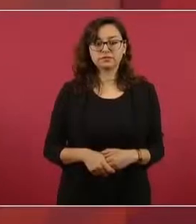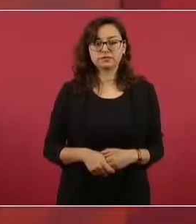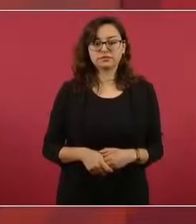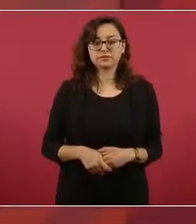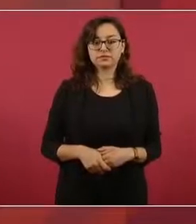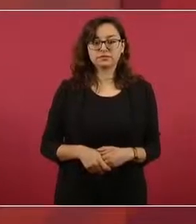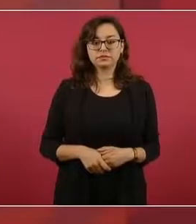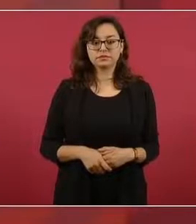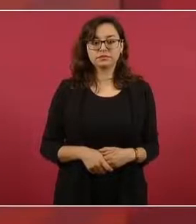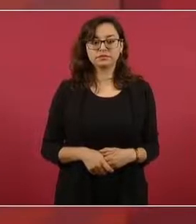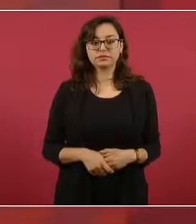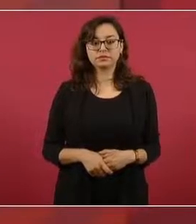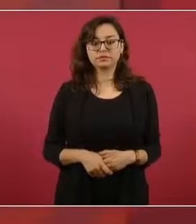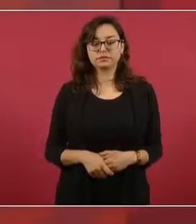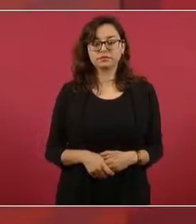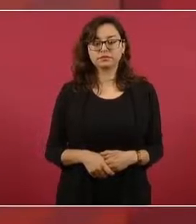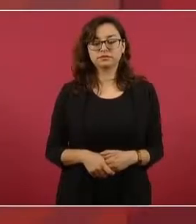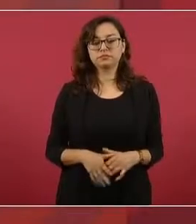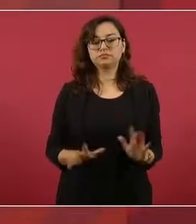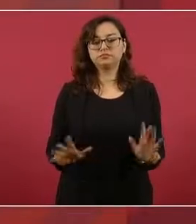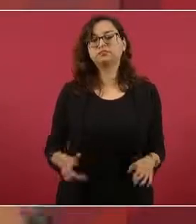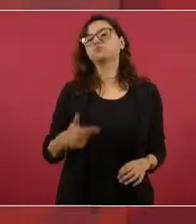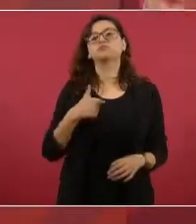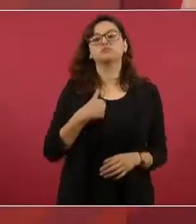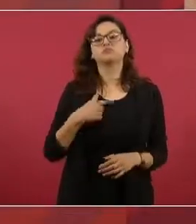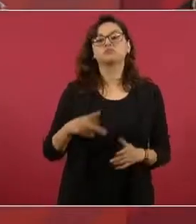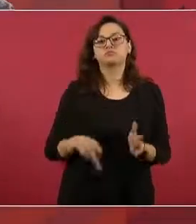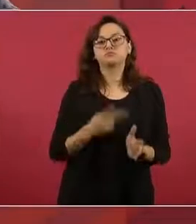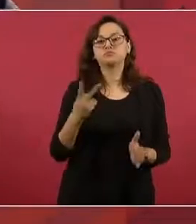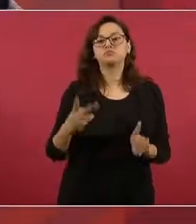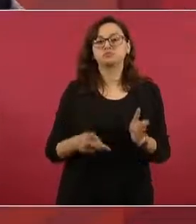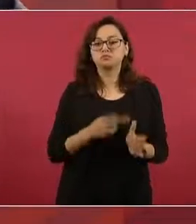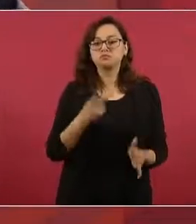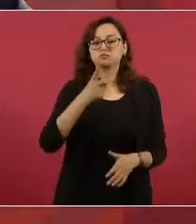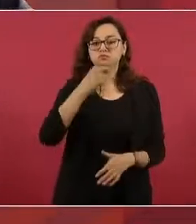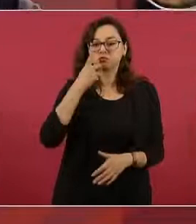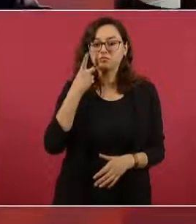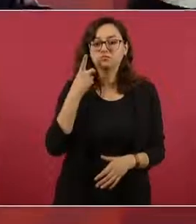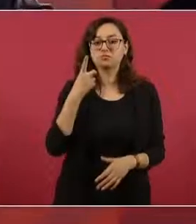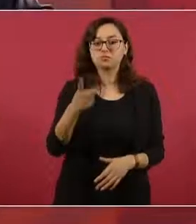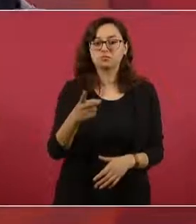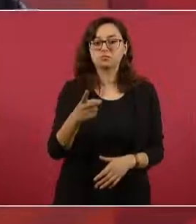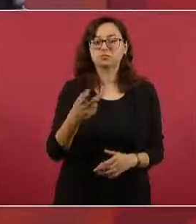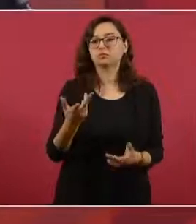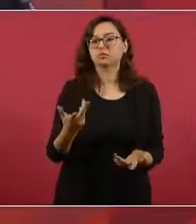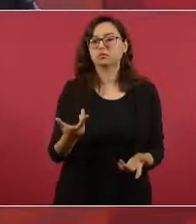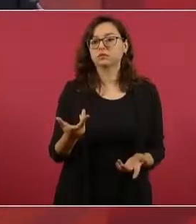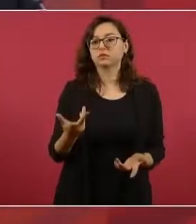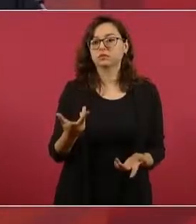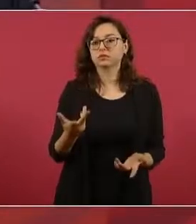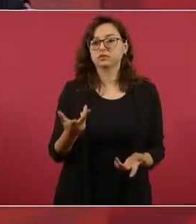Y lo que he dicho aquí, los ejemplos, si tienes